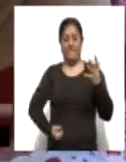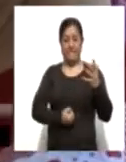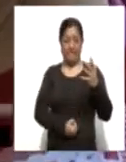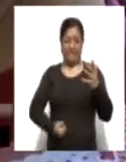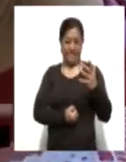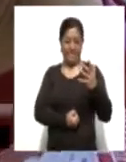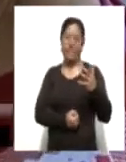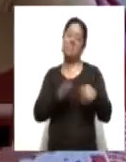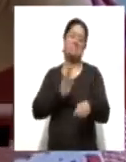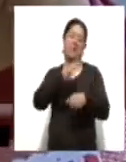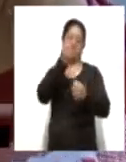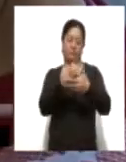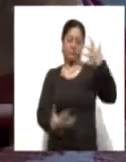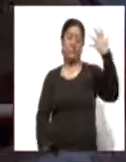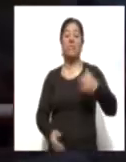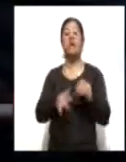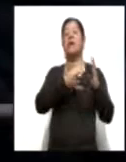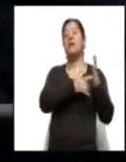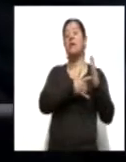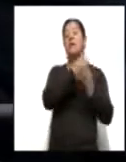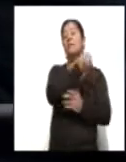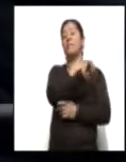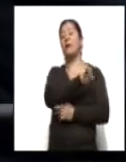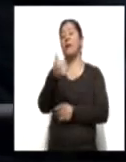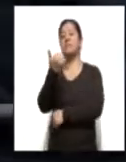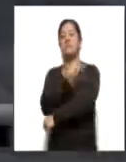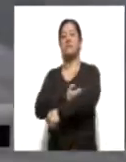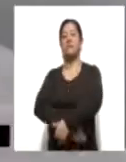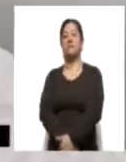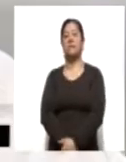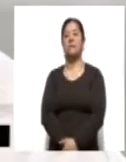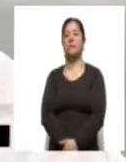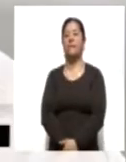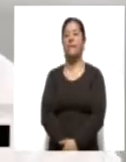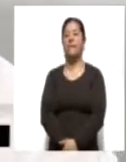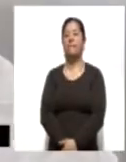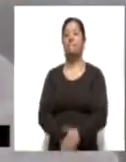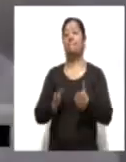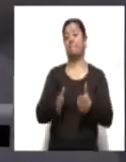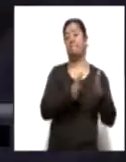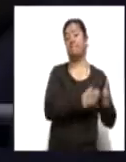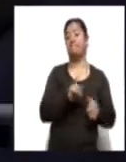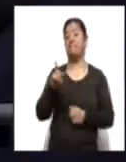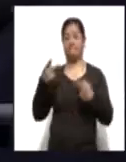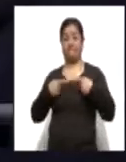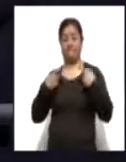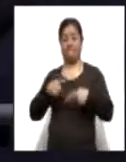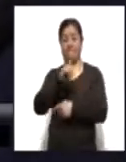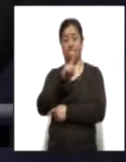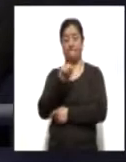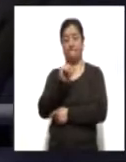pélvico, entre otros, en un horario de 9 a 18 horas. Por su parte, el alcalde de Zacualpan, Ciro Benese